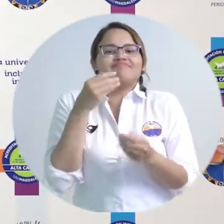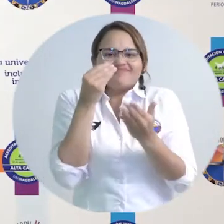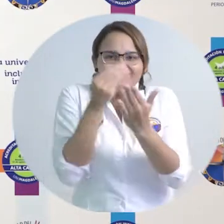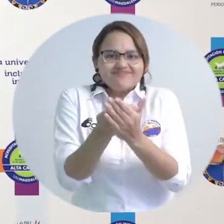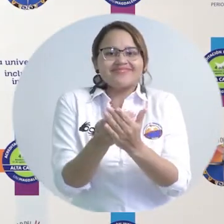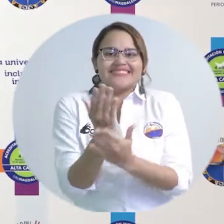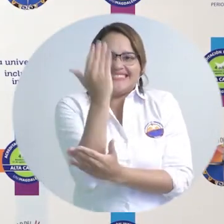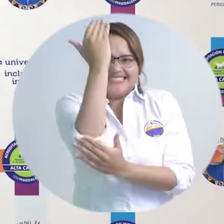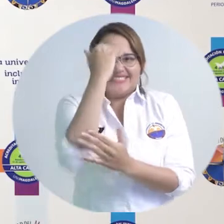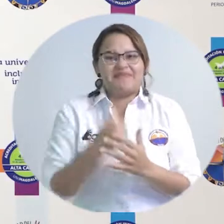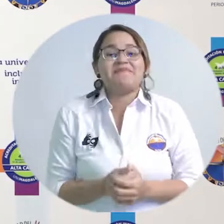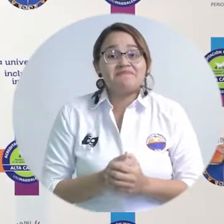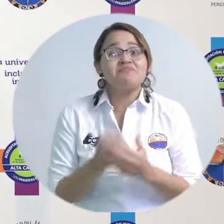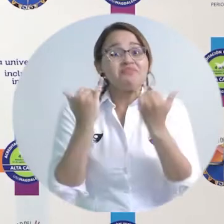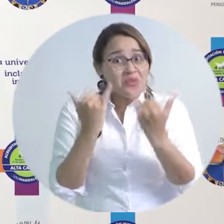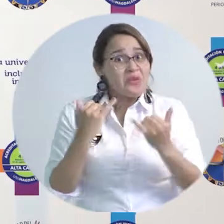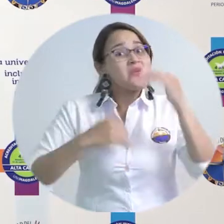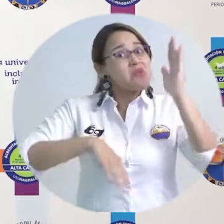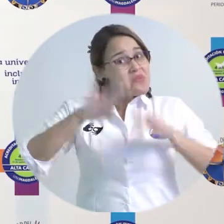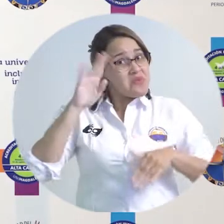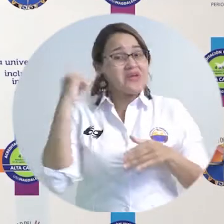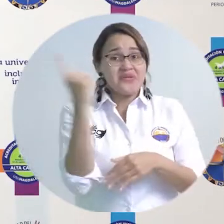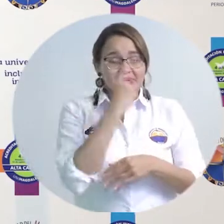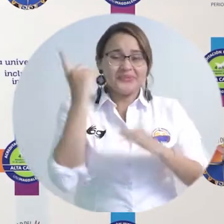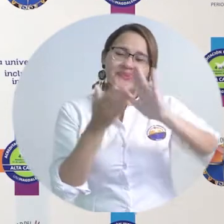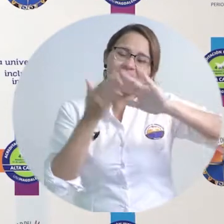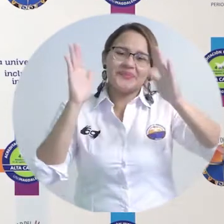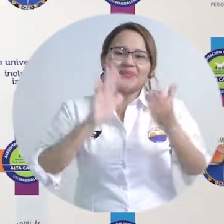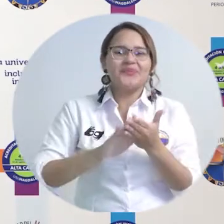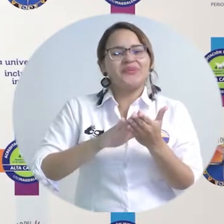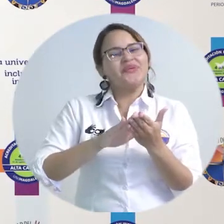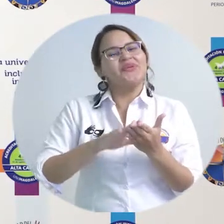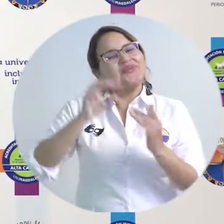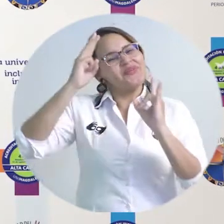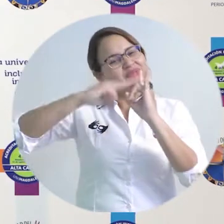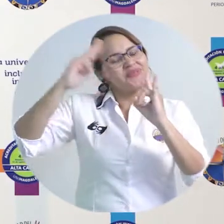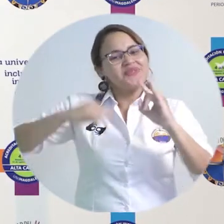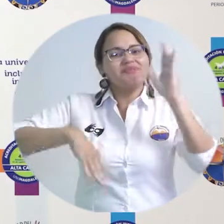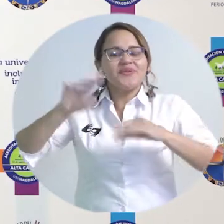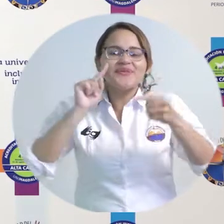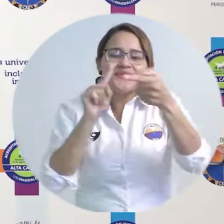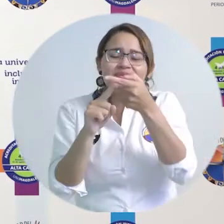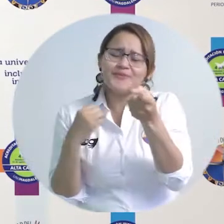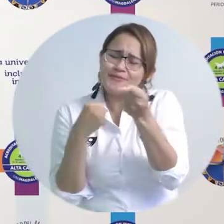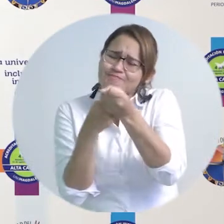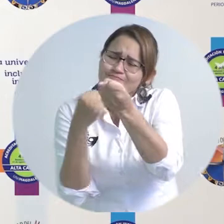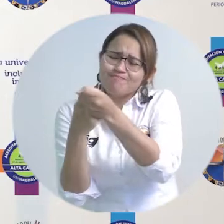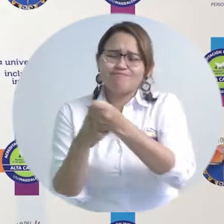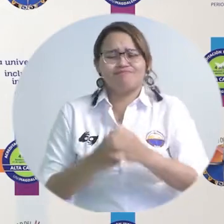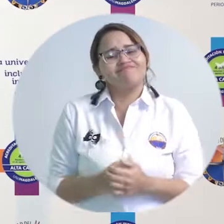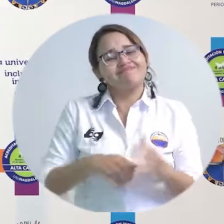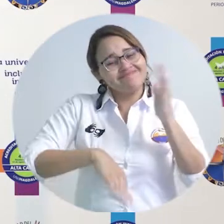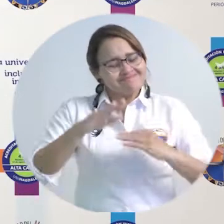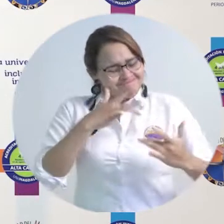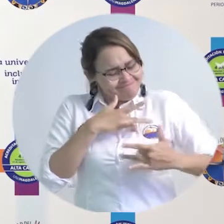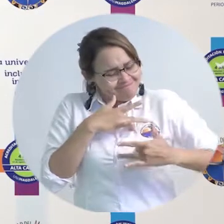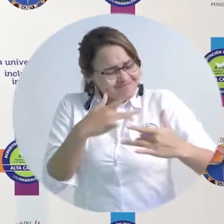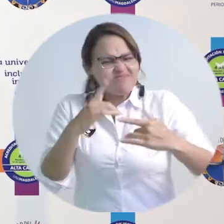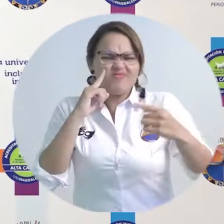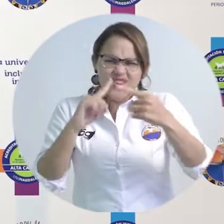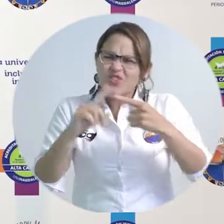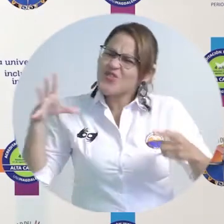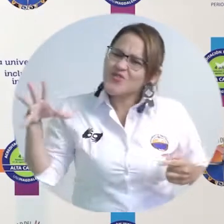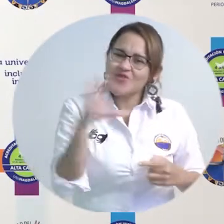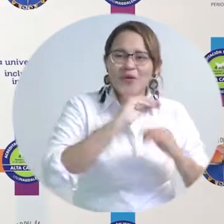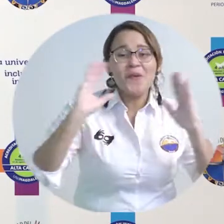muy significativo de parte de esta comunidad universitaria que es profundamente solidaria, pero sobre todo es capaz de reponerse a todas las